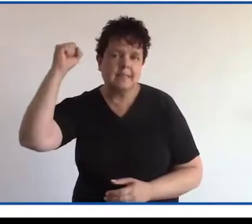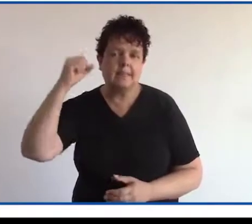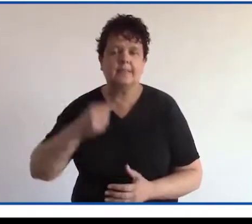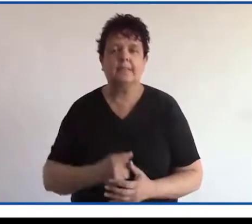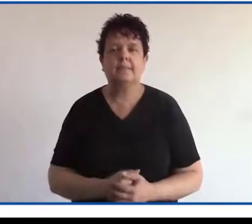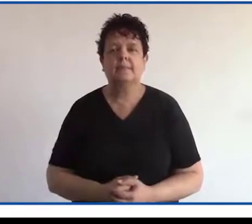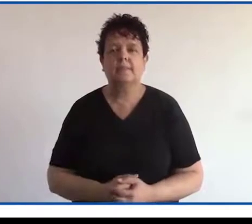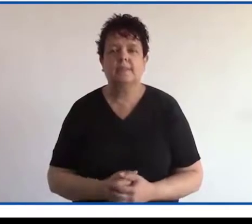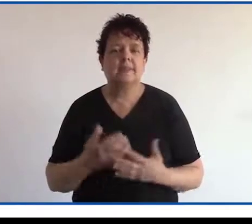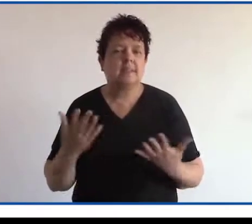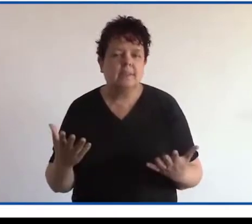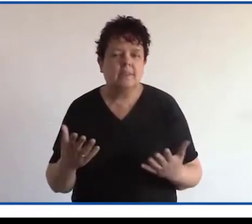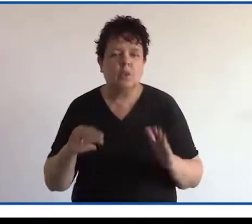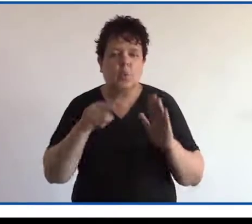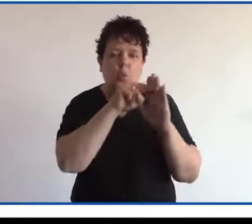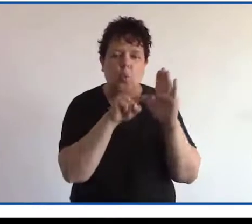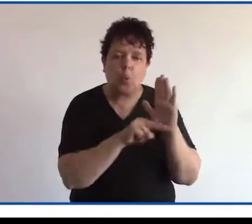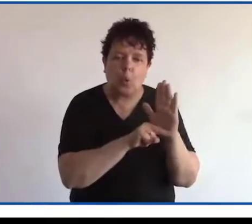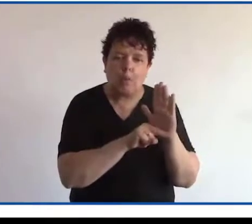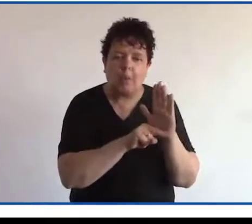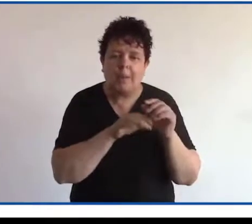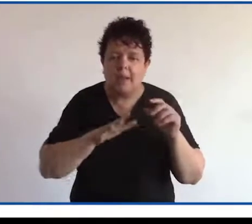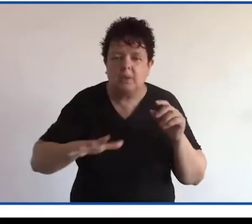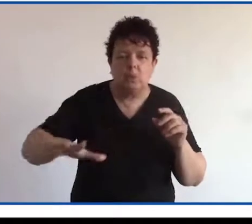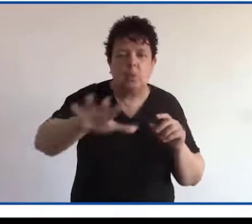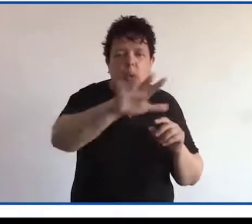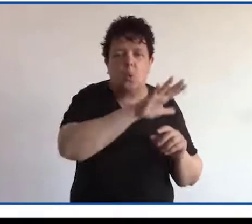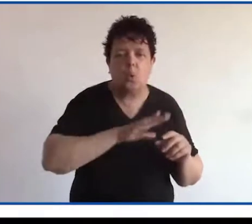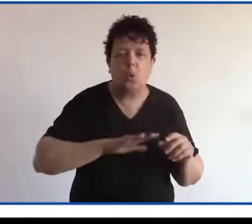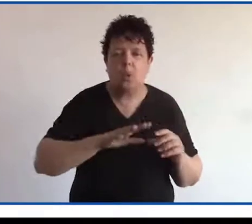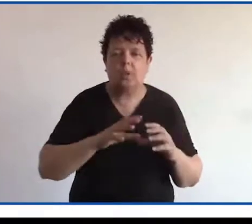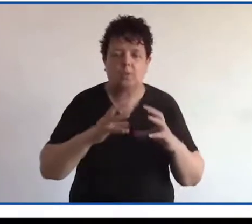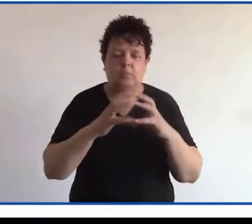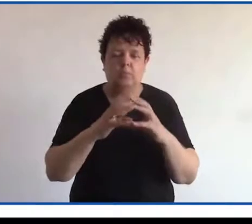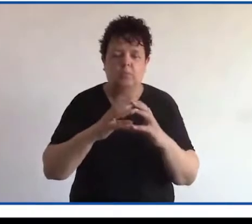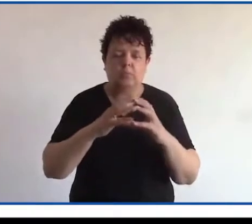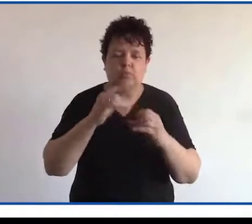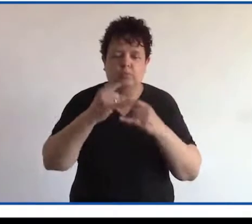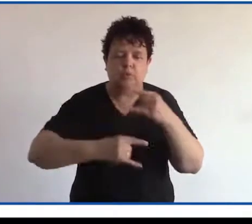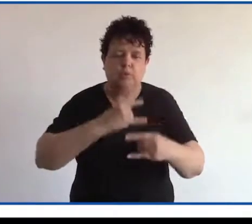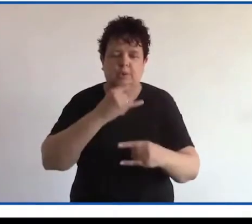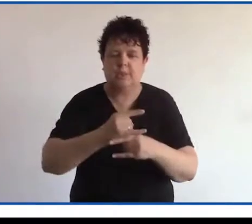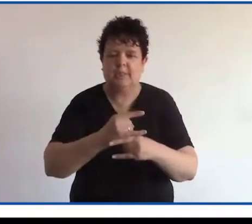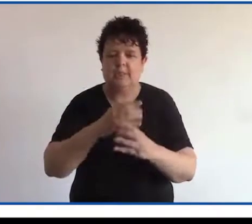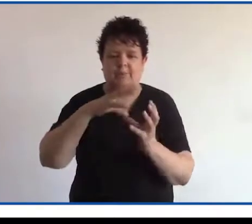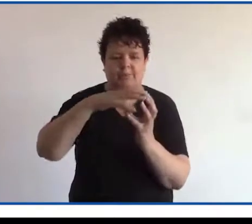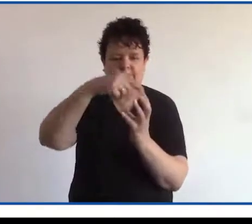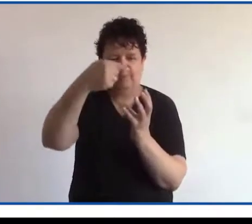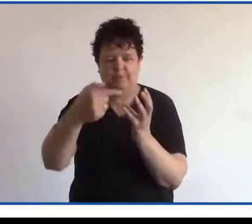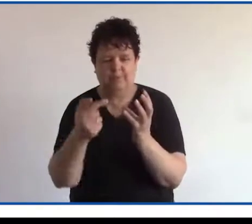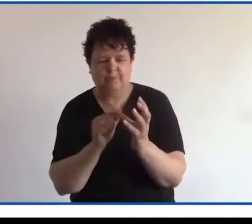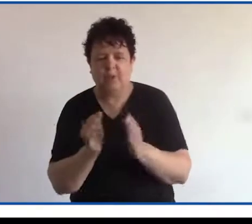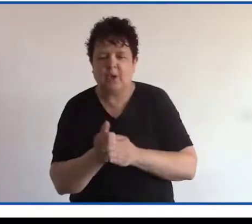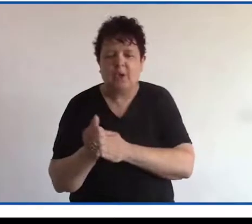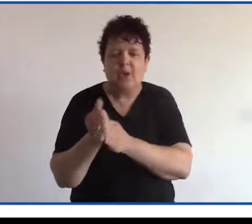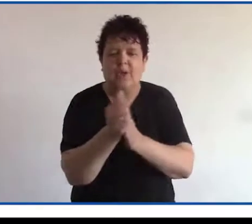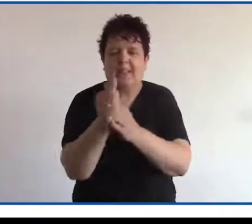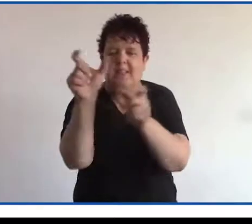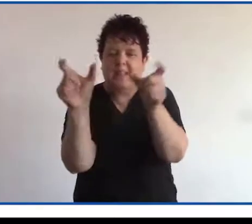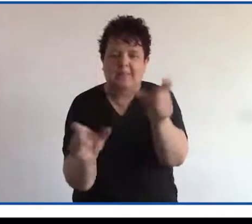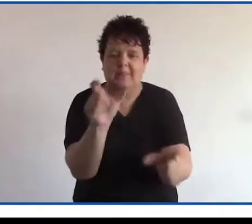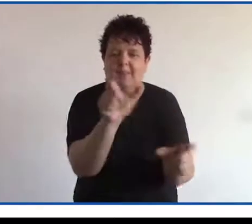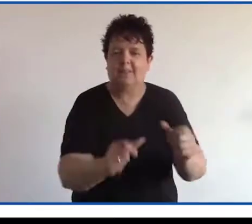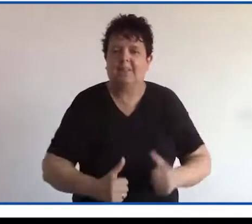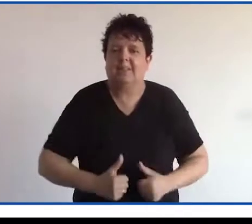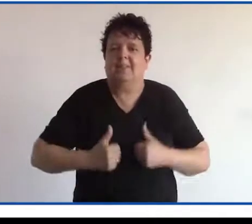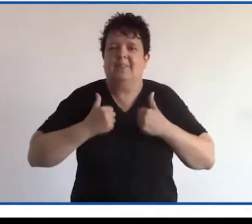Derechos, son normas de carácter general y universal que orientan las acciones de un ser humano.